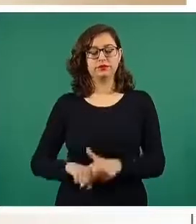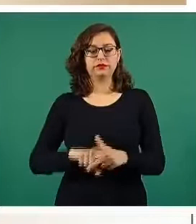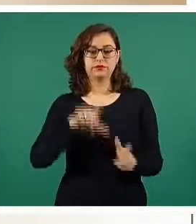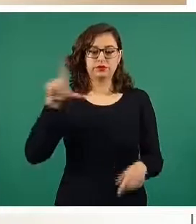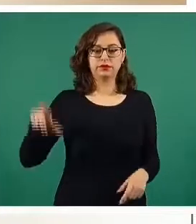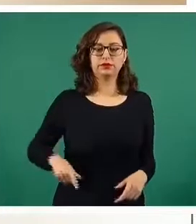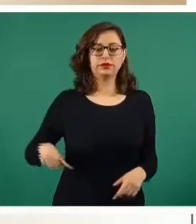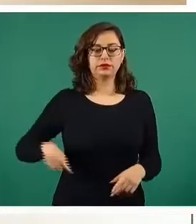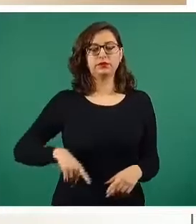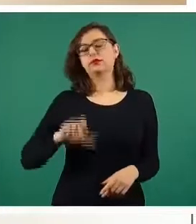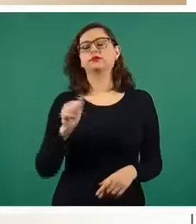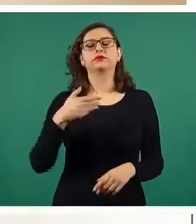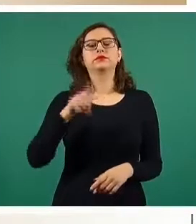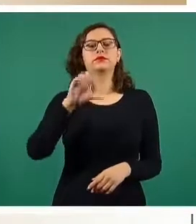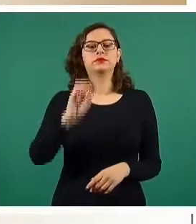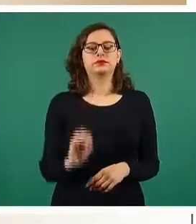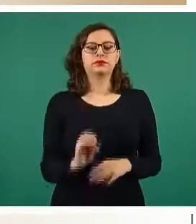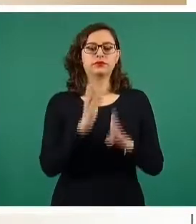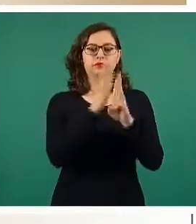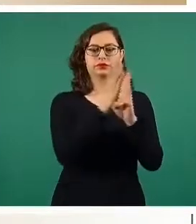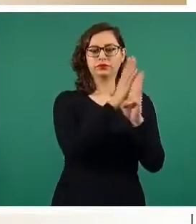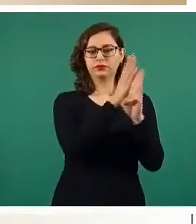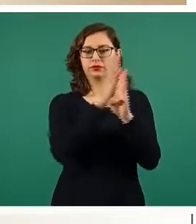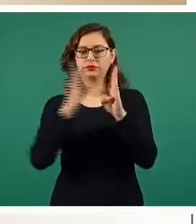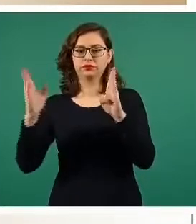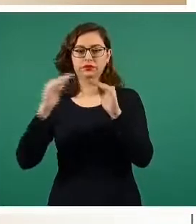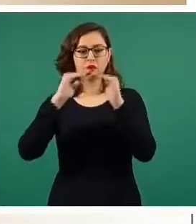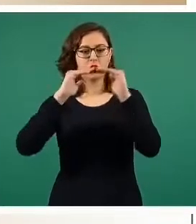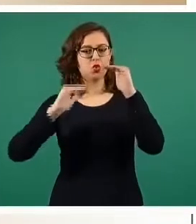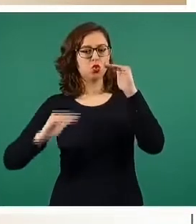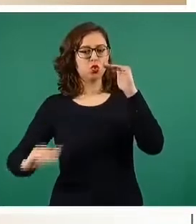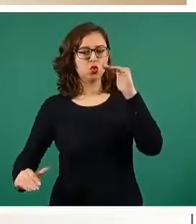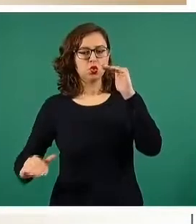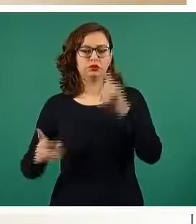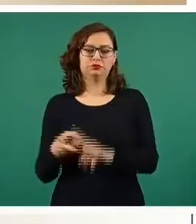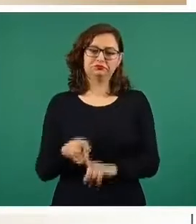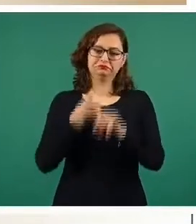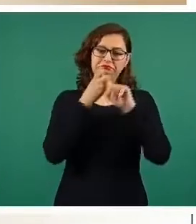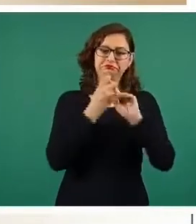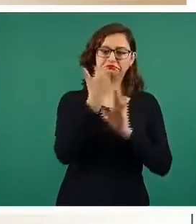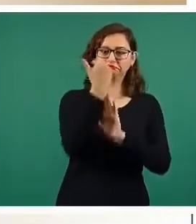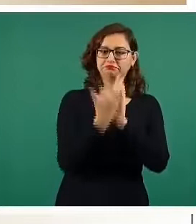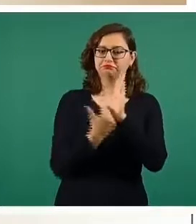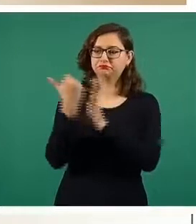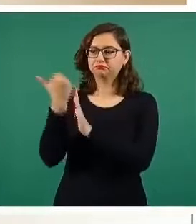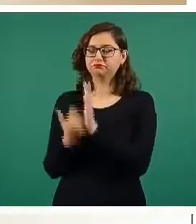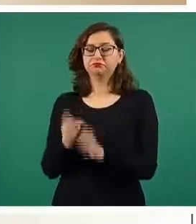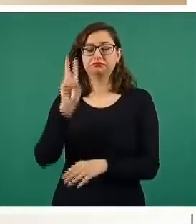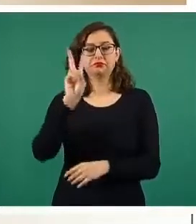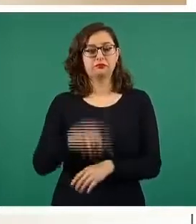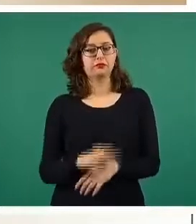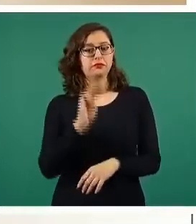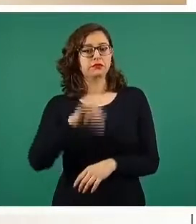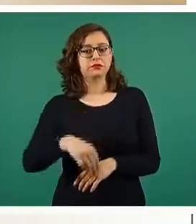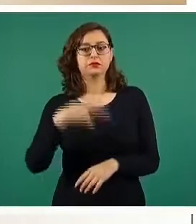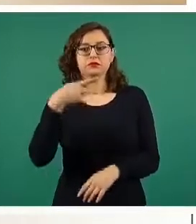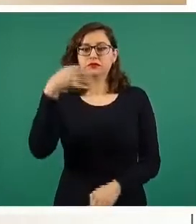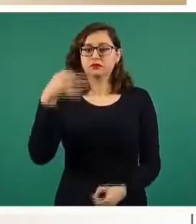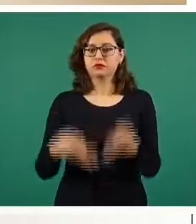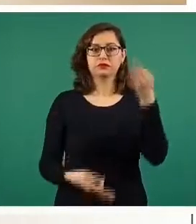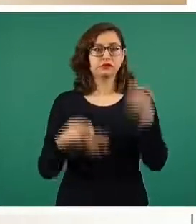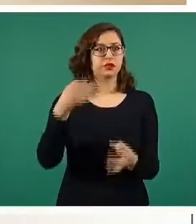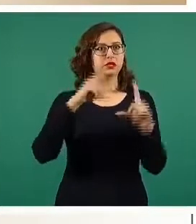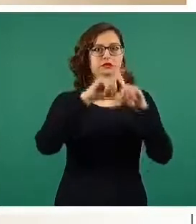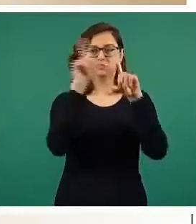del licenciado López Obrado. Hay mucho trabajo de las fiscalías de todo el país y de manera